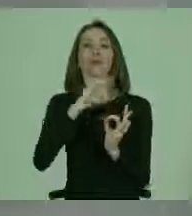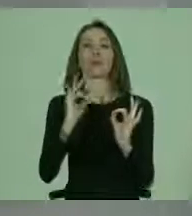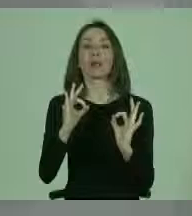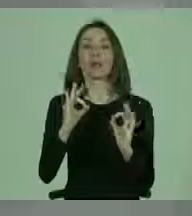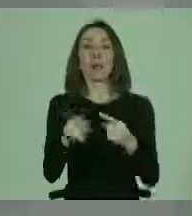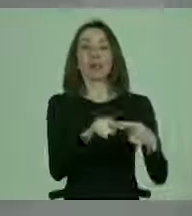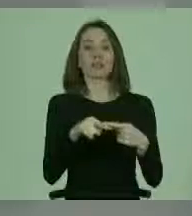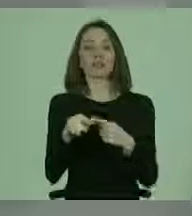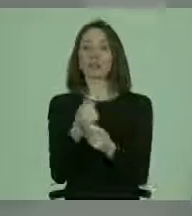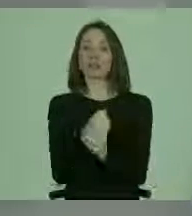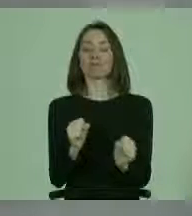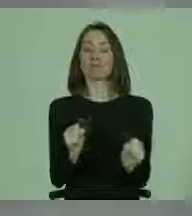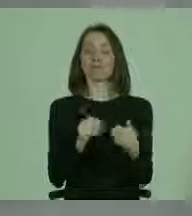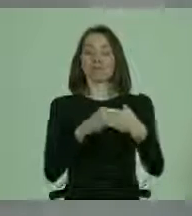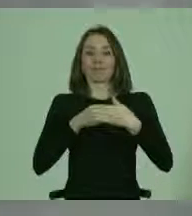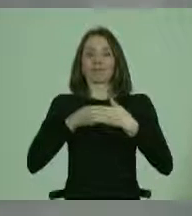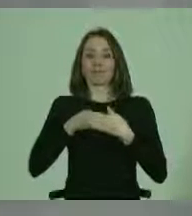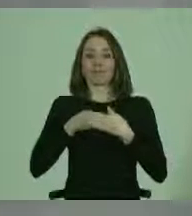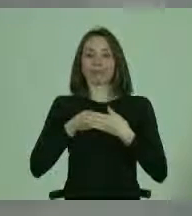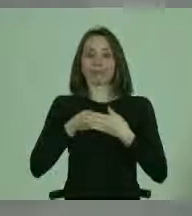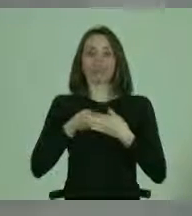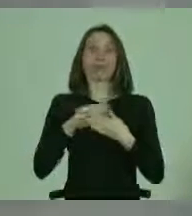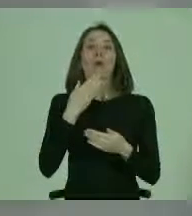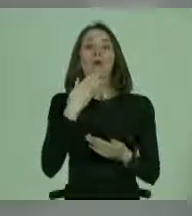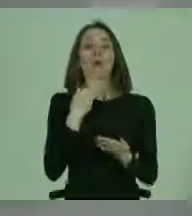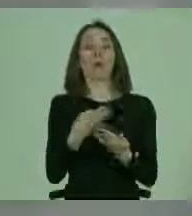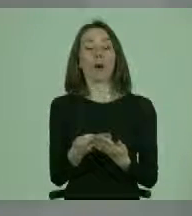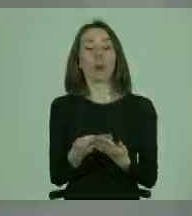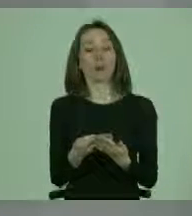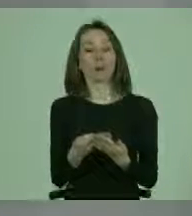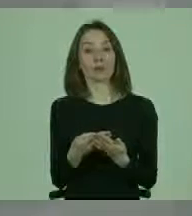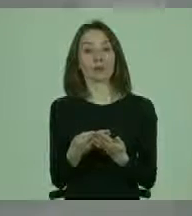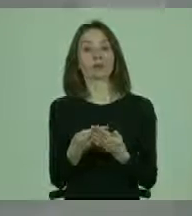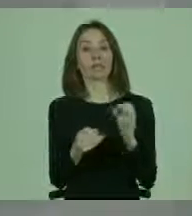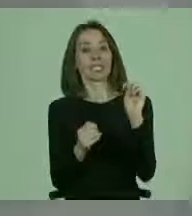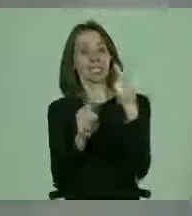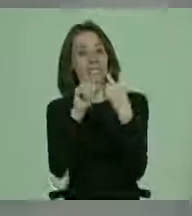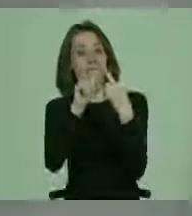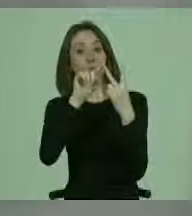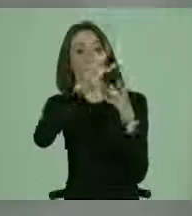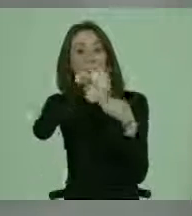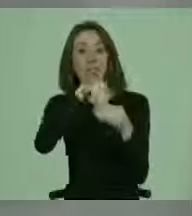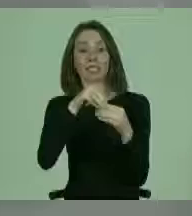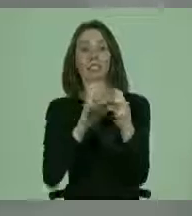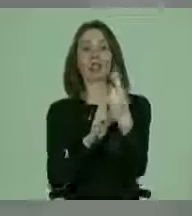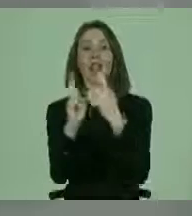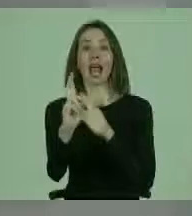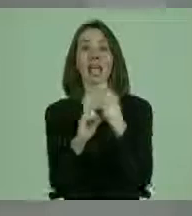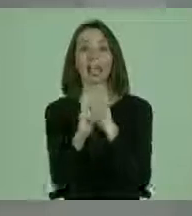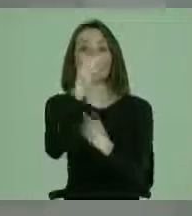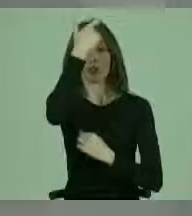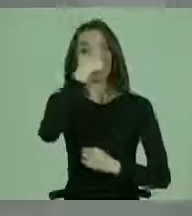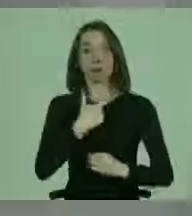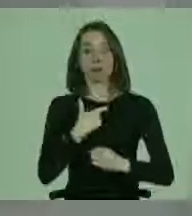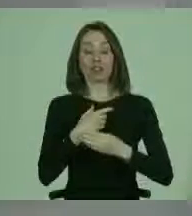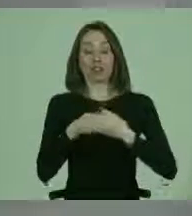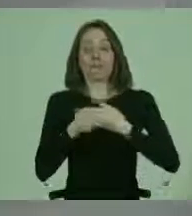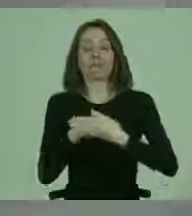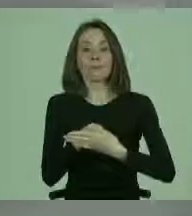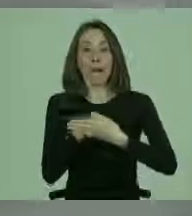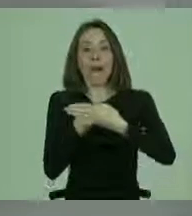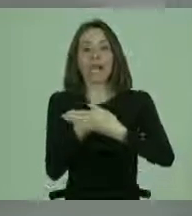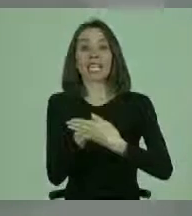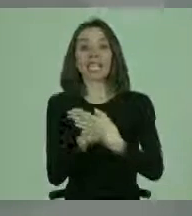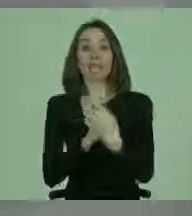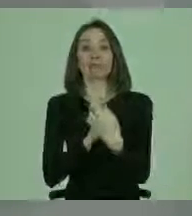sociedad. Y cuando hablamos del segundo elemento, la interacción con barreras, estamos hablando